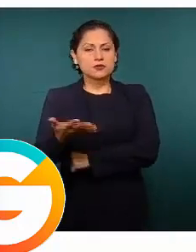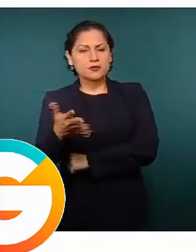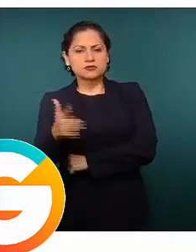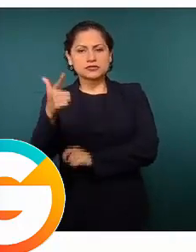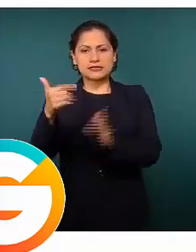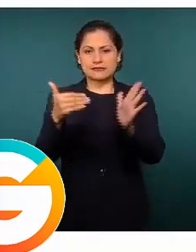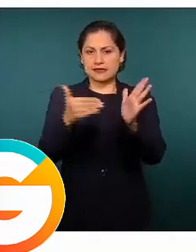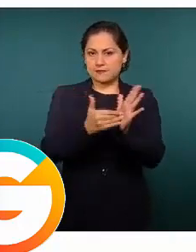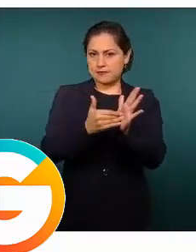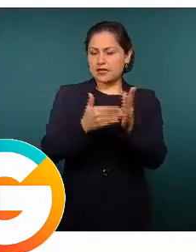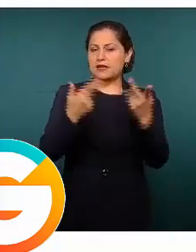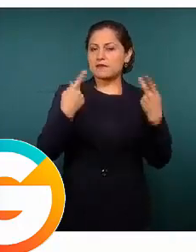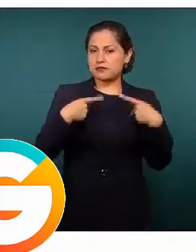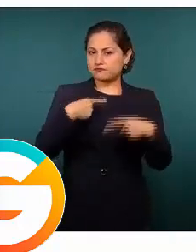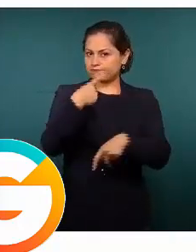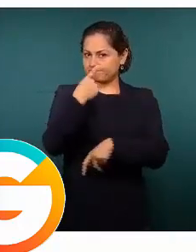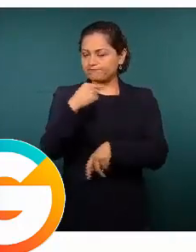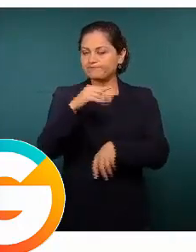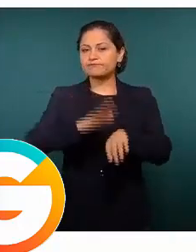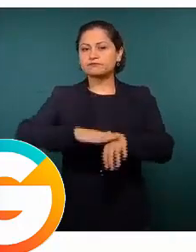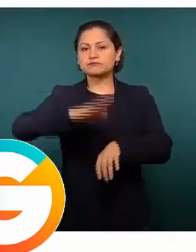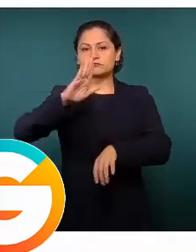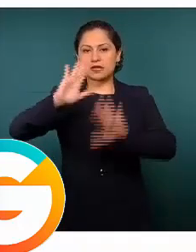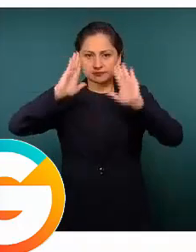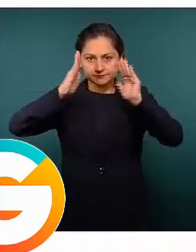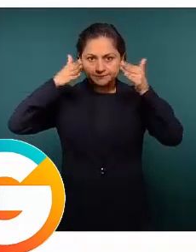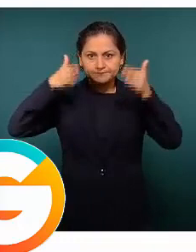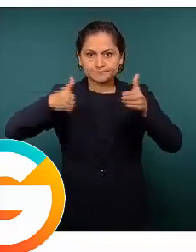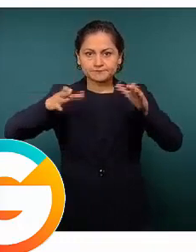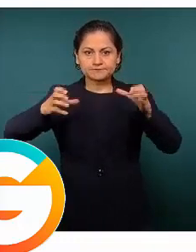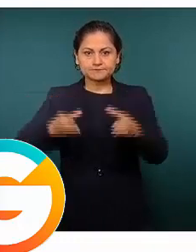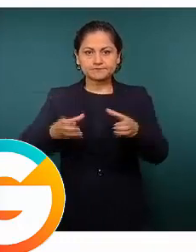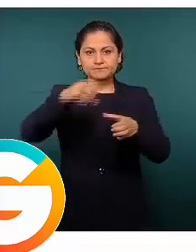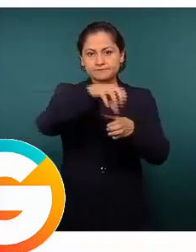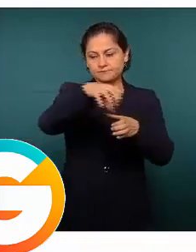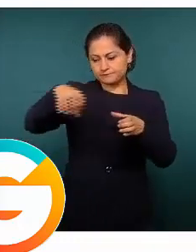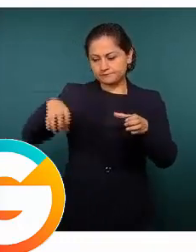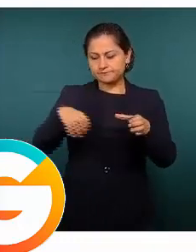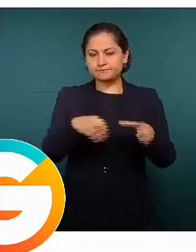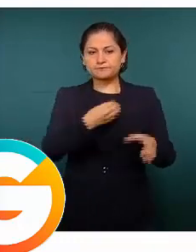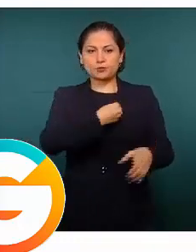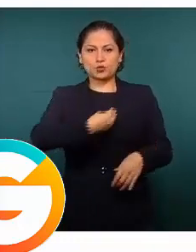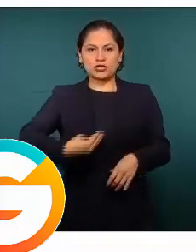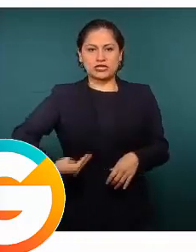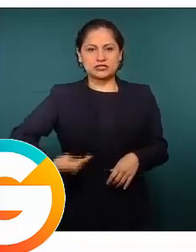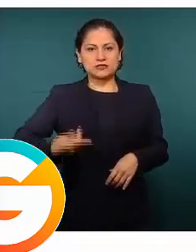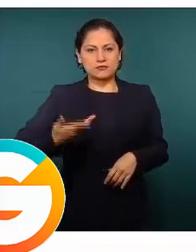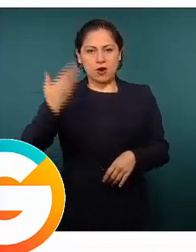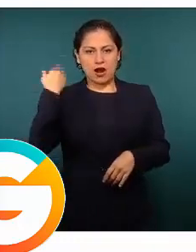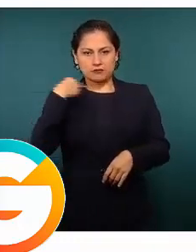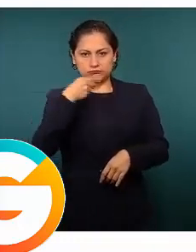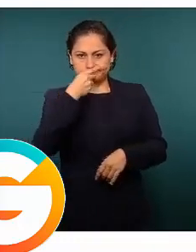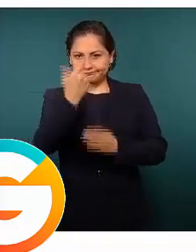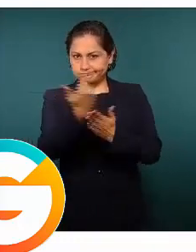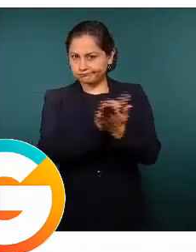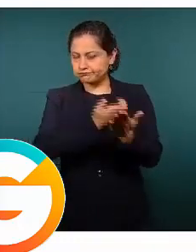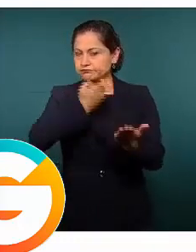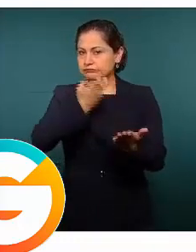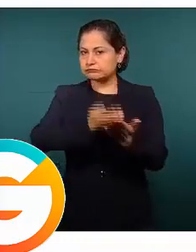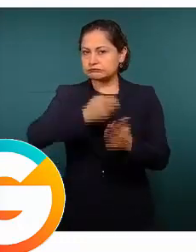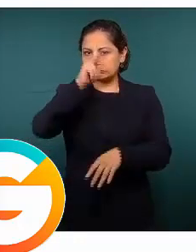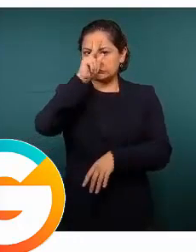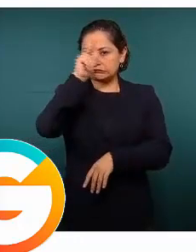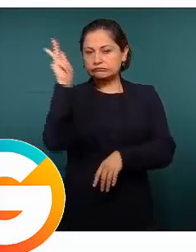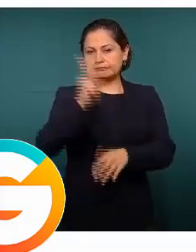centrados en estos municipios con mayor índice de población, con mayor índice de eventos